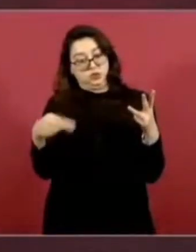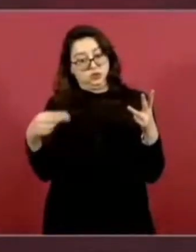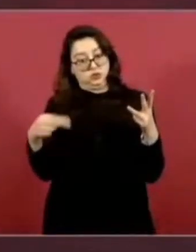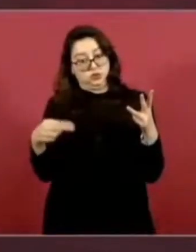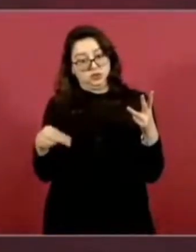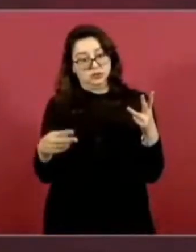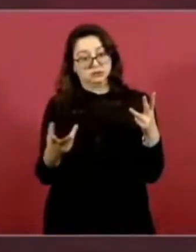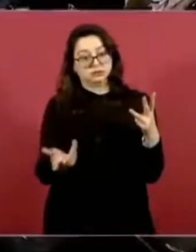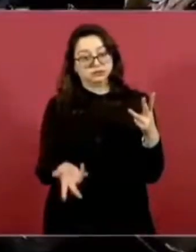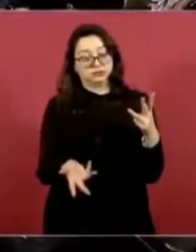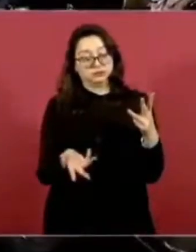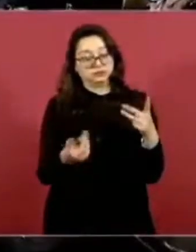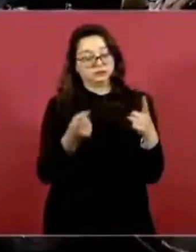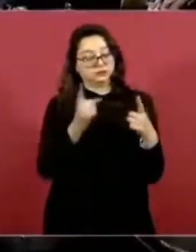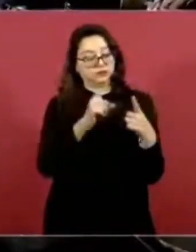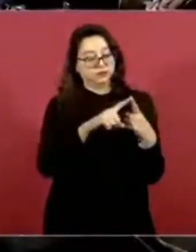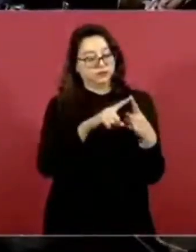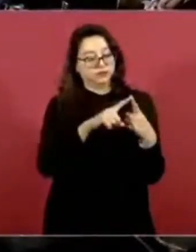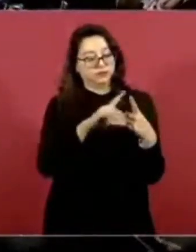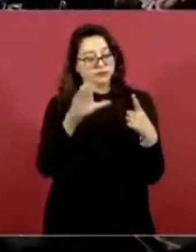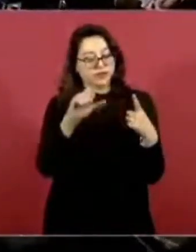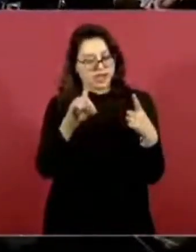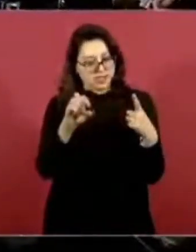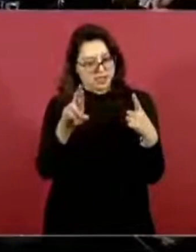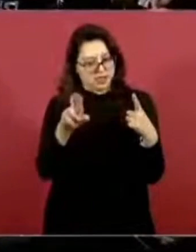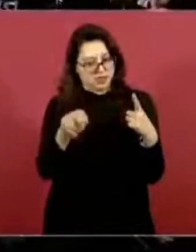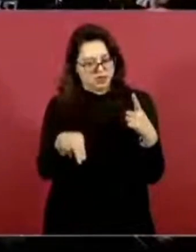Entonces es Calderón.